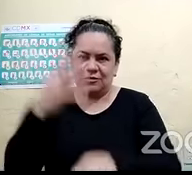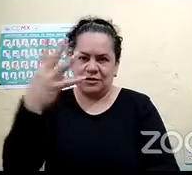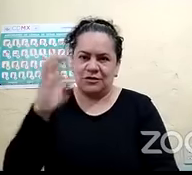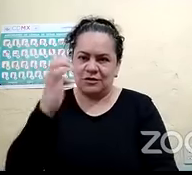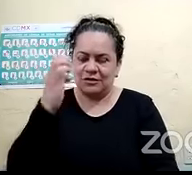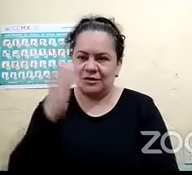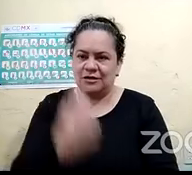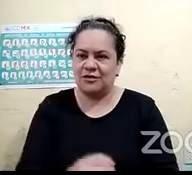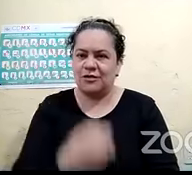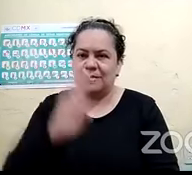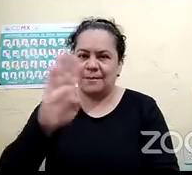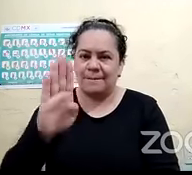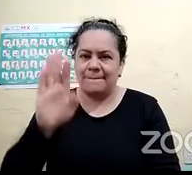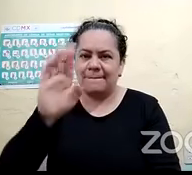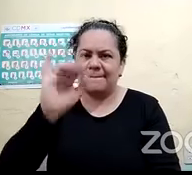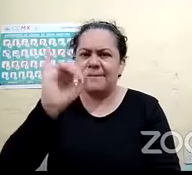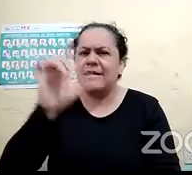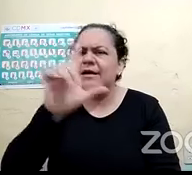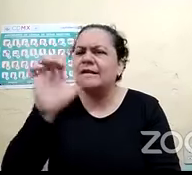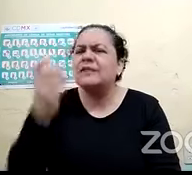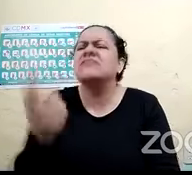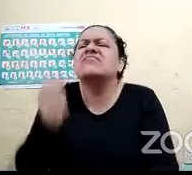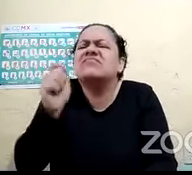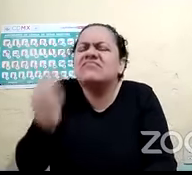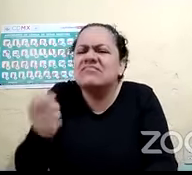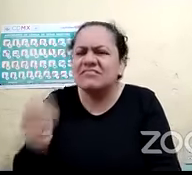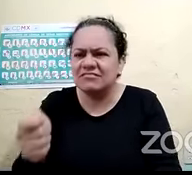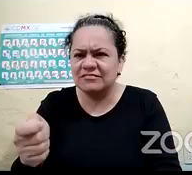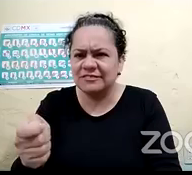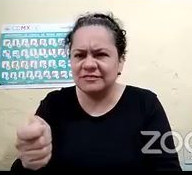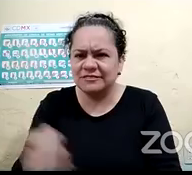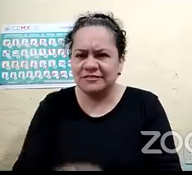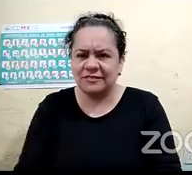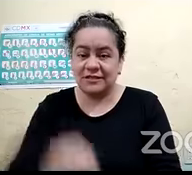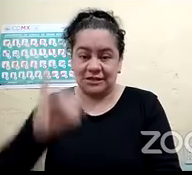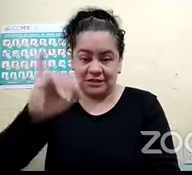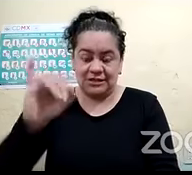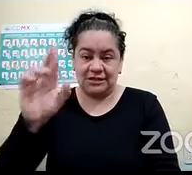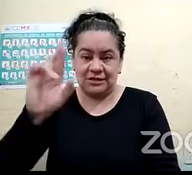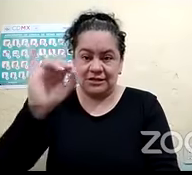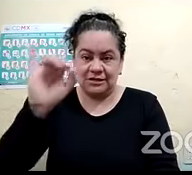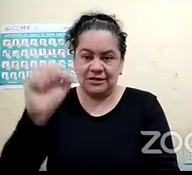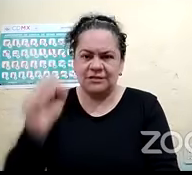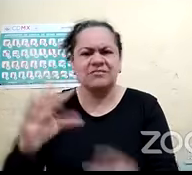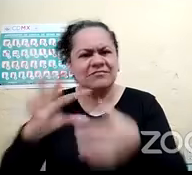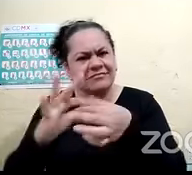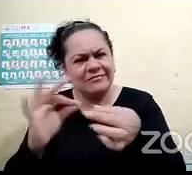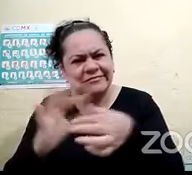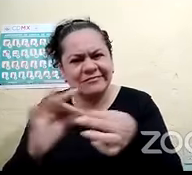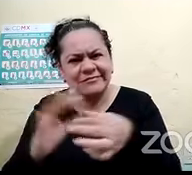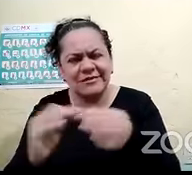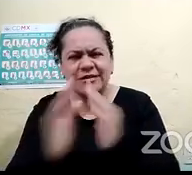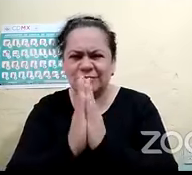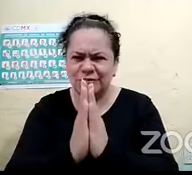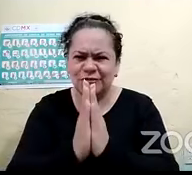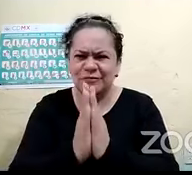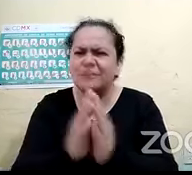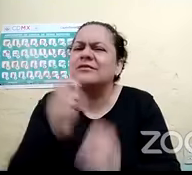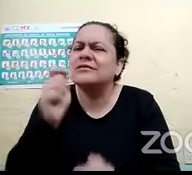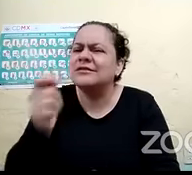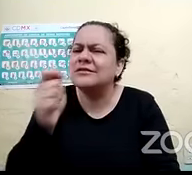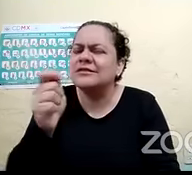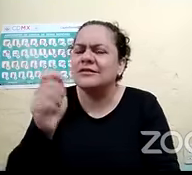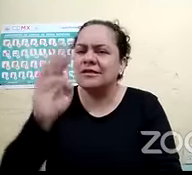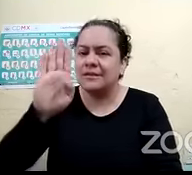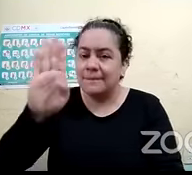todos sabemos qué es el sistema Braille Iris. ¿Sería tan amable de decirnos qué es el Braille, no sé cómo surge,